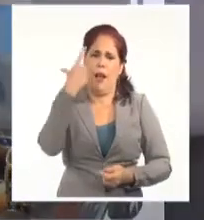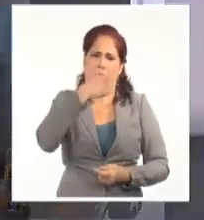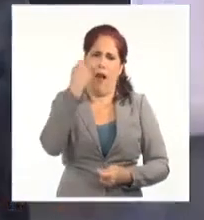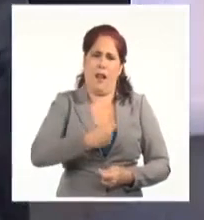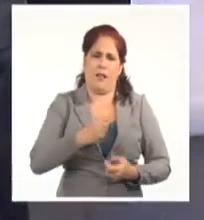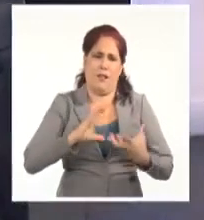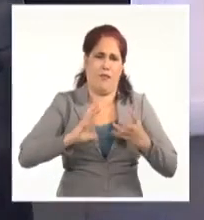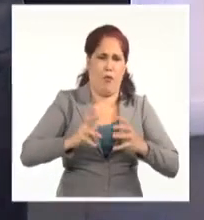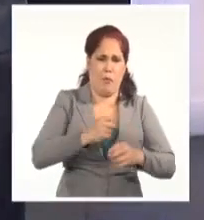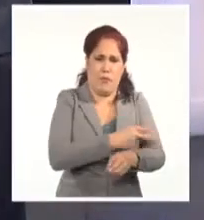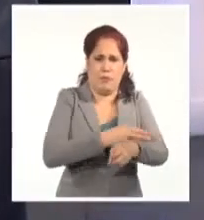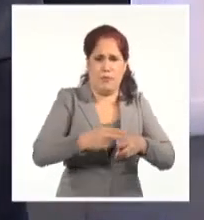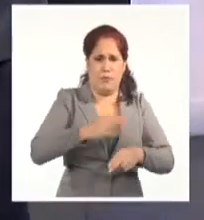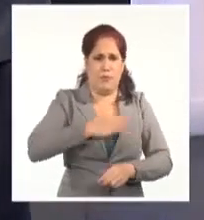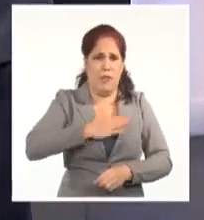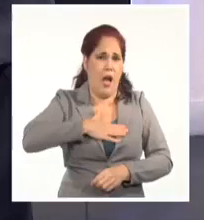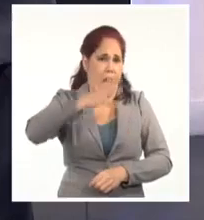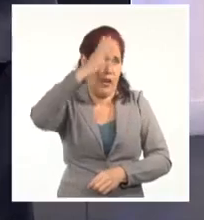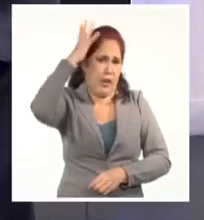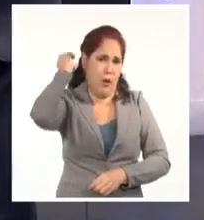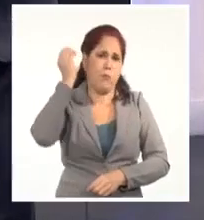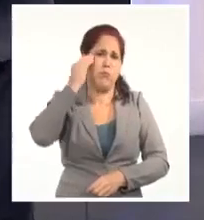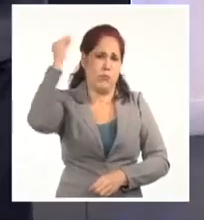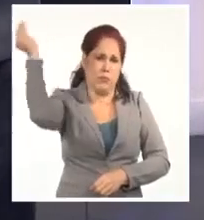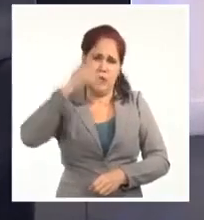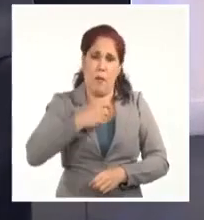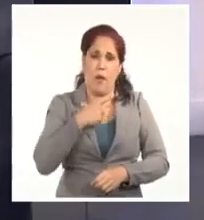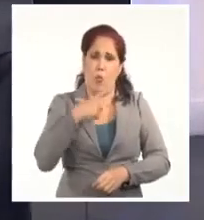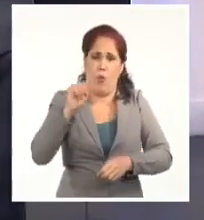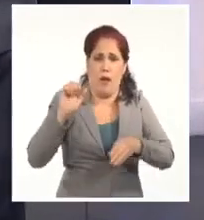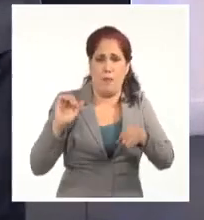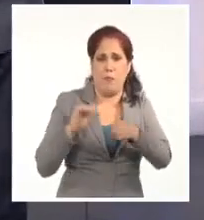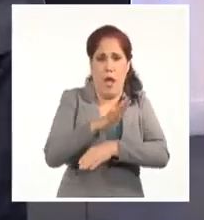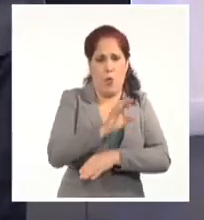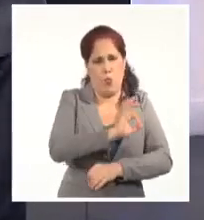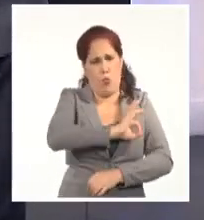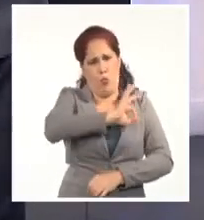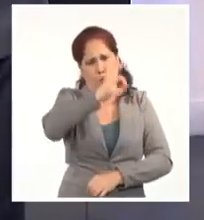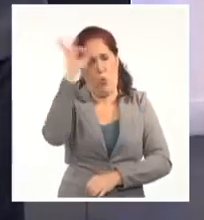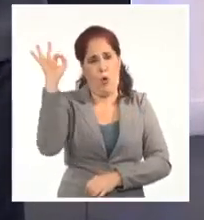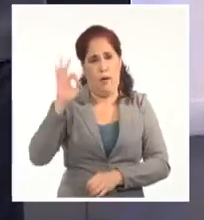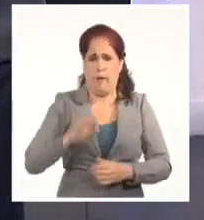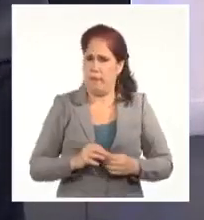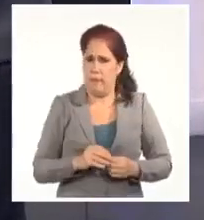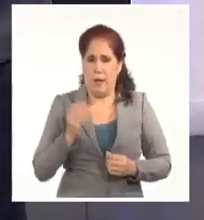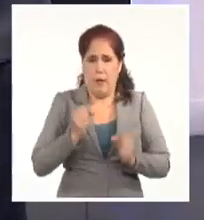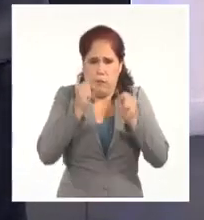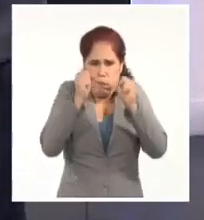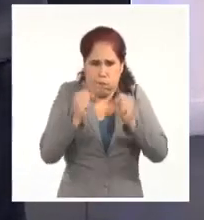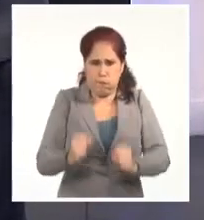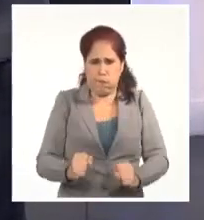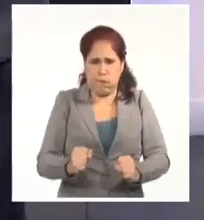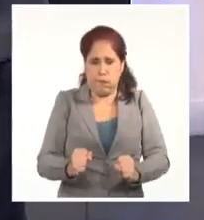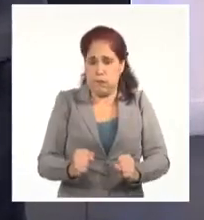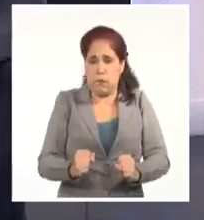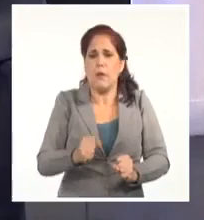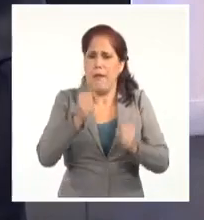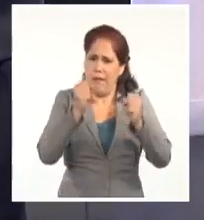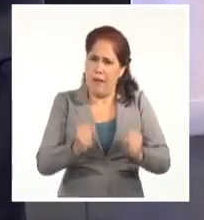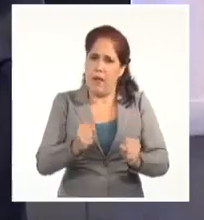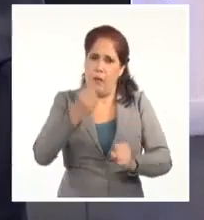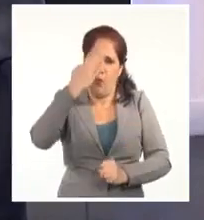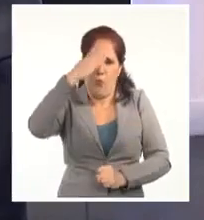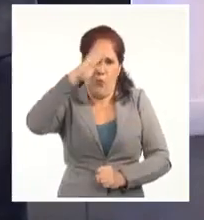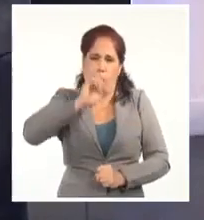temple, la historia personal del general de ejército sabe de antemano que no escaparía a ninguna parte y se jugaría a su suerte con nuestro pueblo.